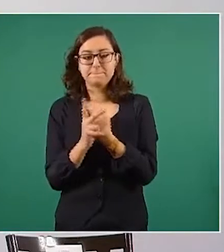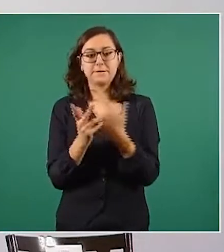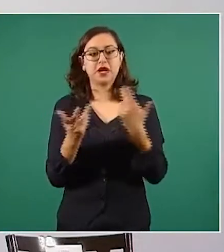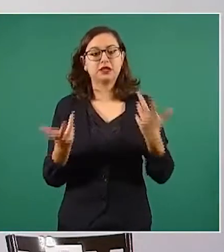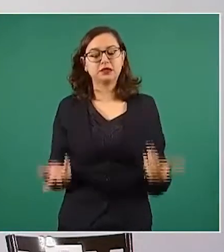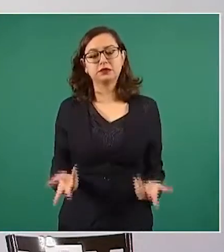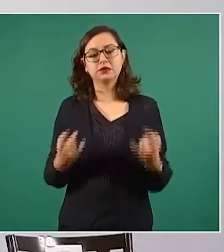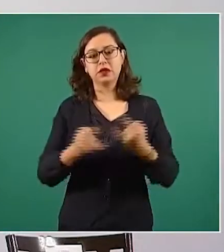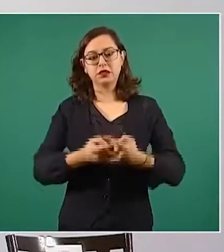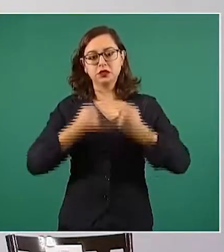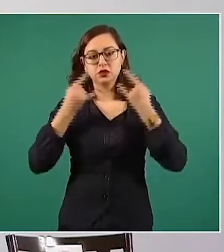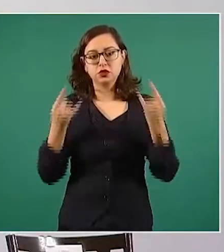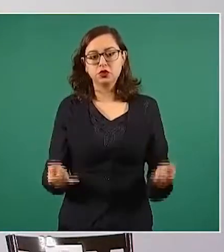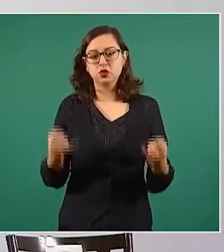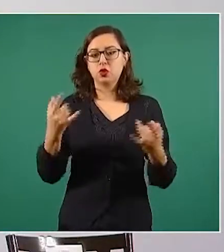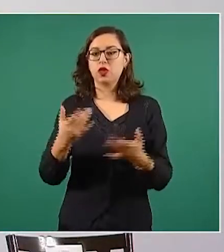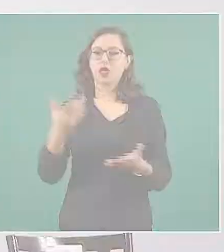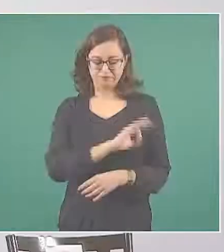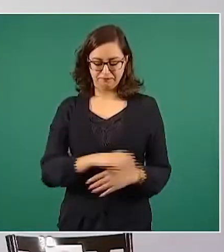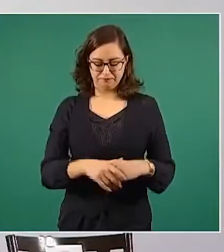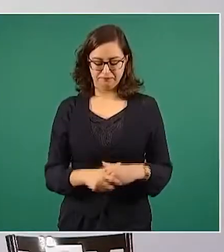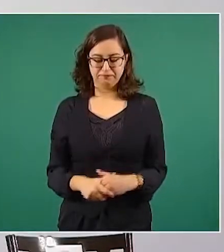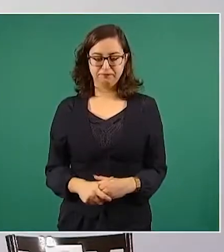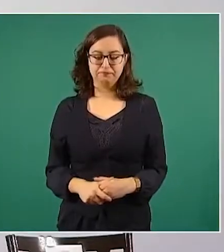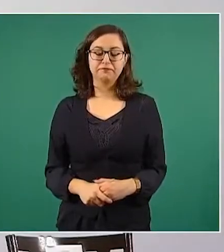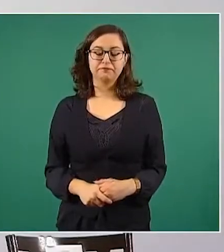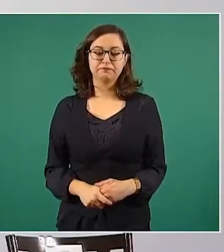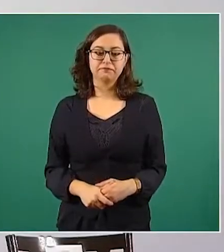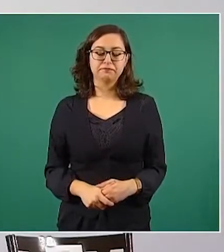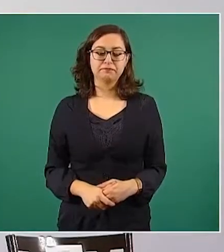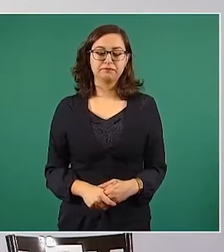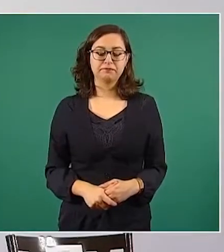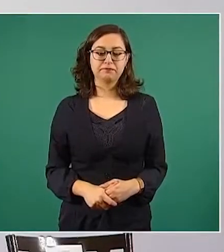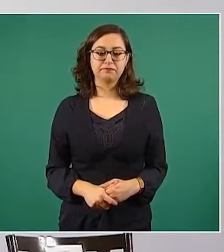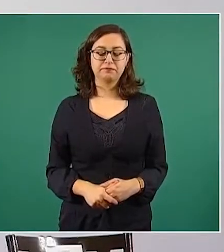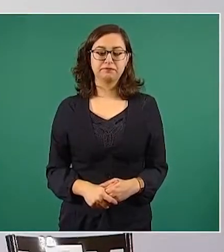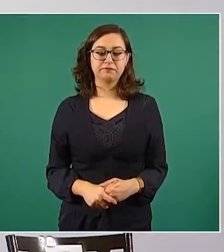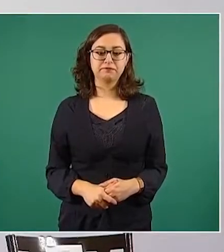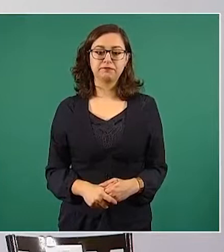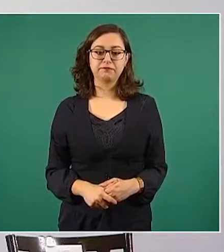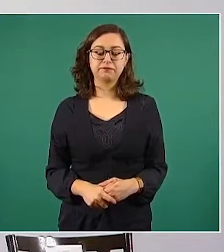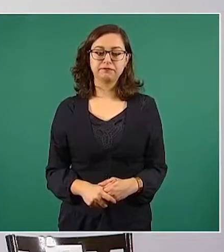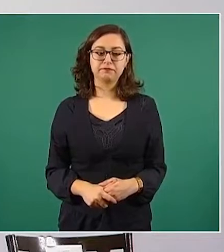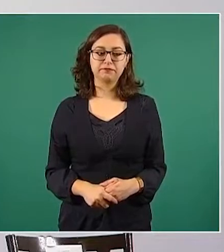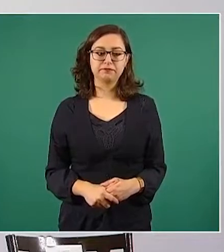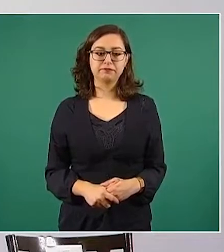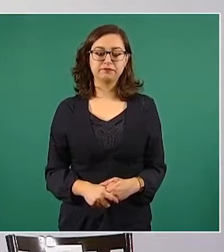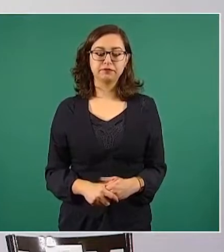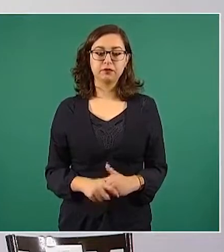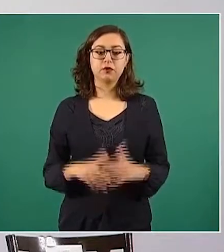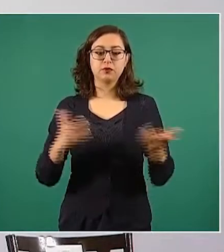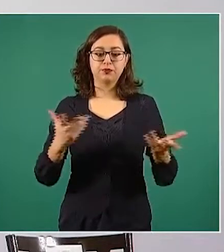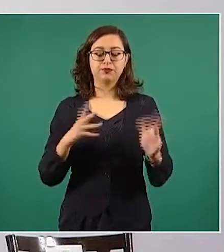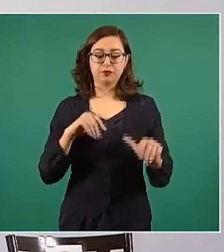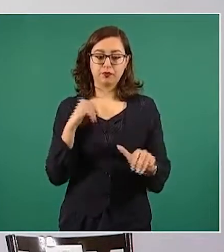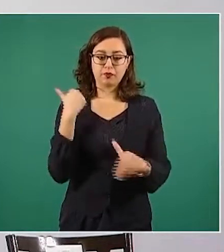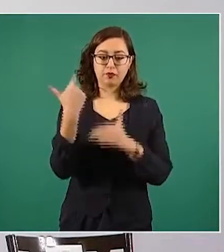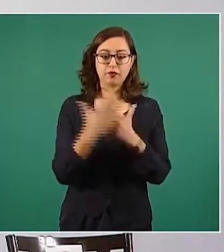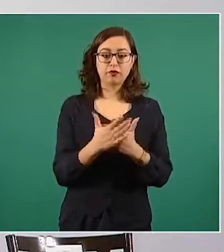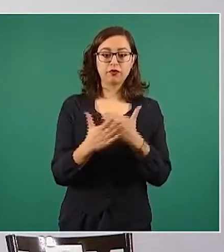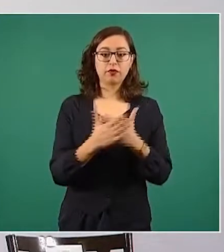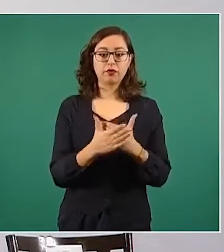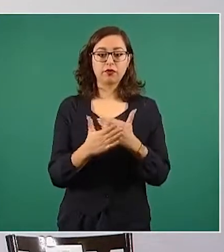antecedentes culturales. Entonces, vamos a enviar una representación